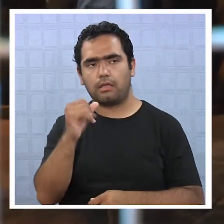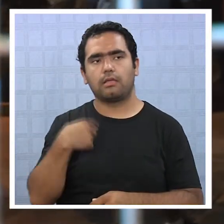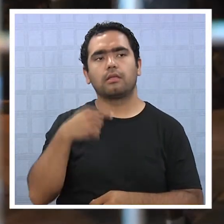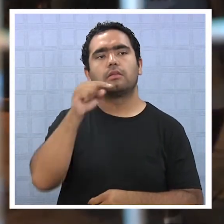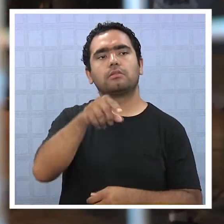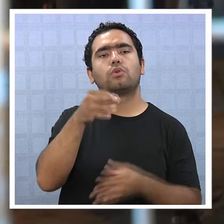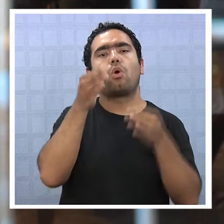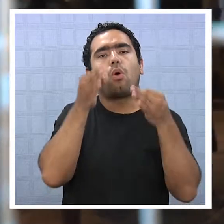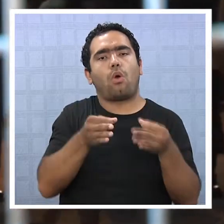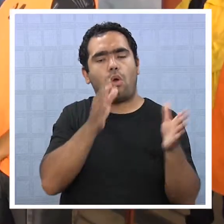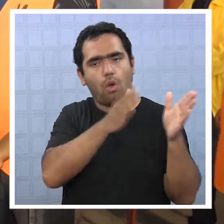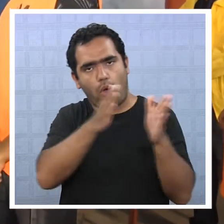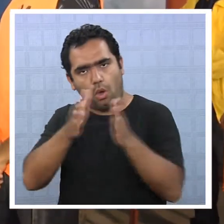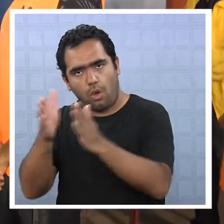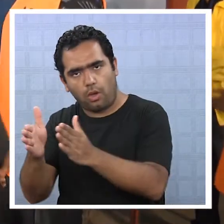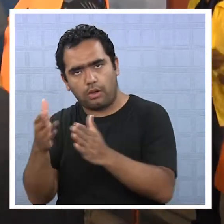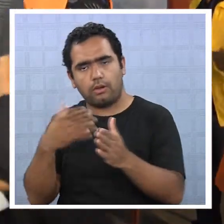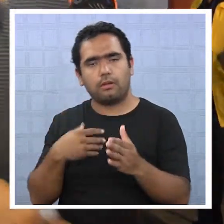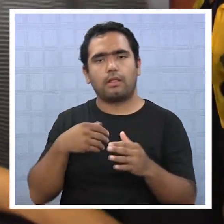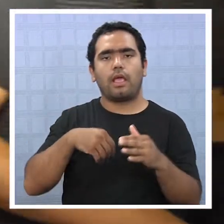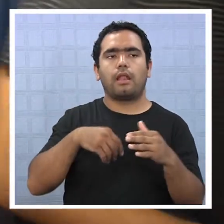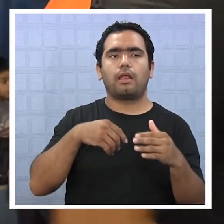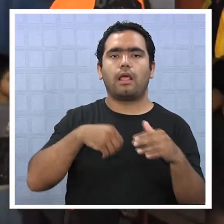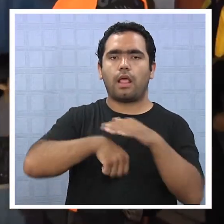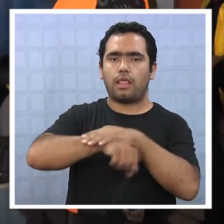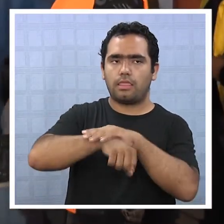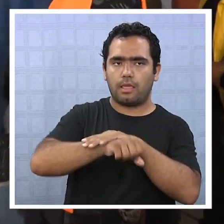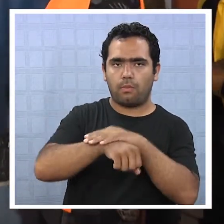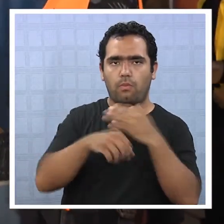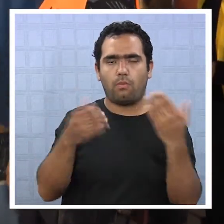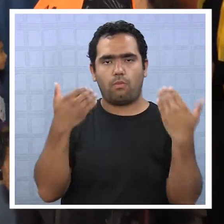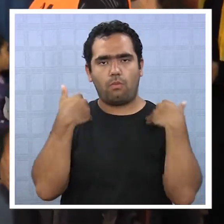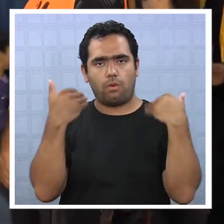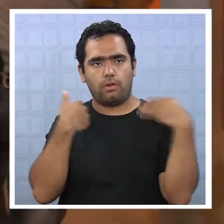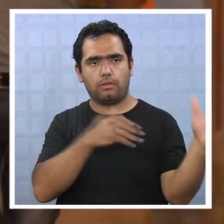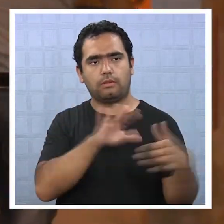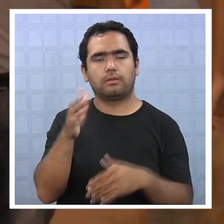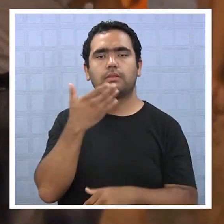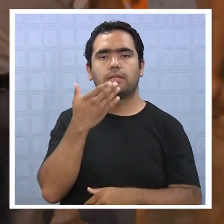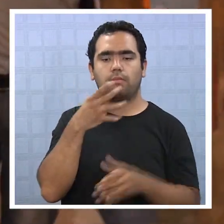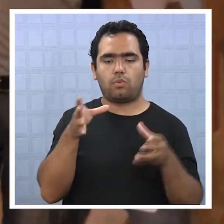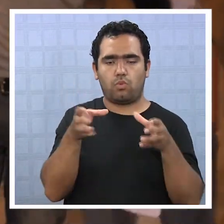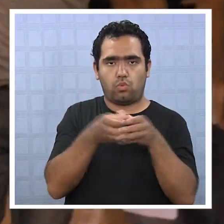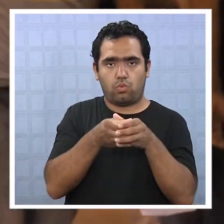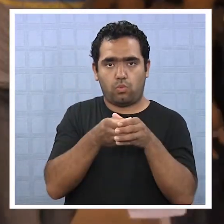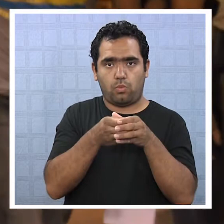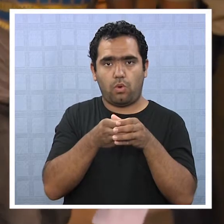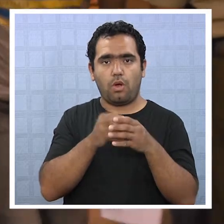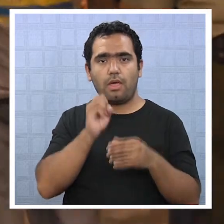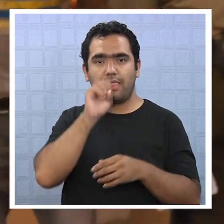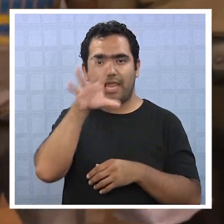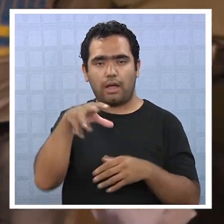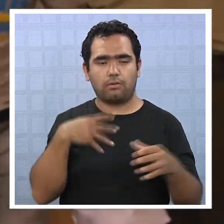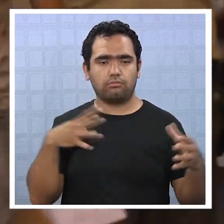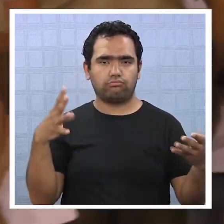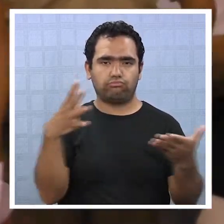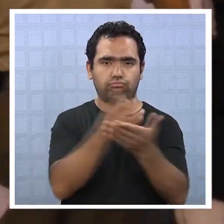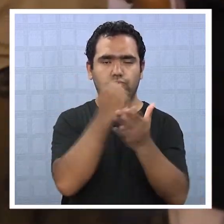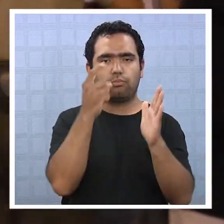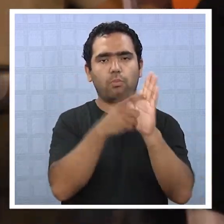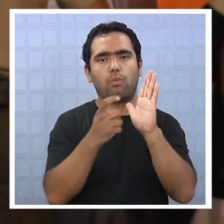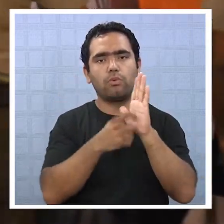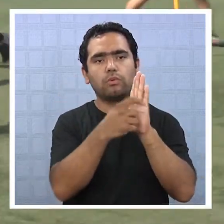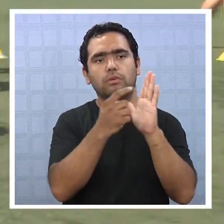dirigencia del CDI, todo con el fin de que exista un orden durante y después del partido. En lo referente al plano futbolístico, los dragones intentarán sumar sus